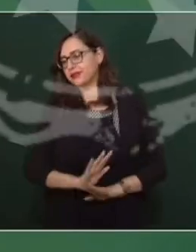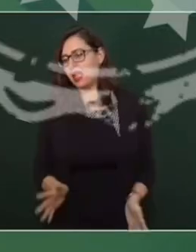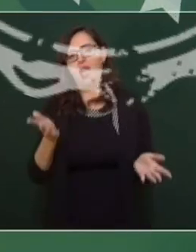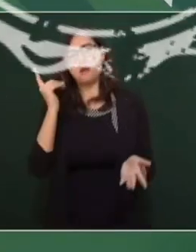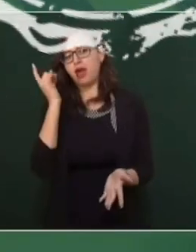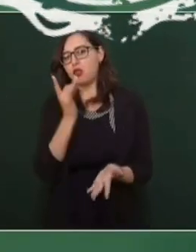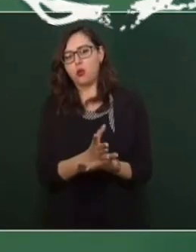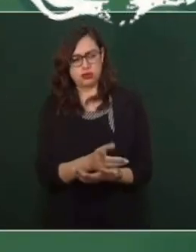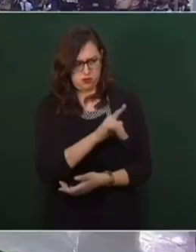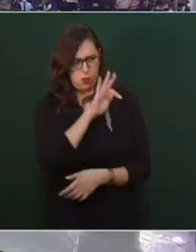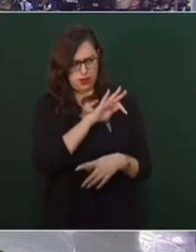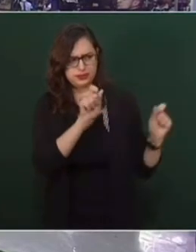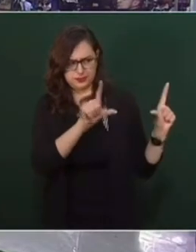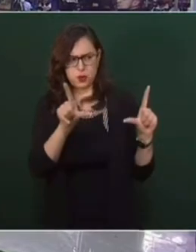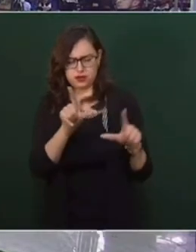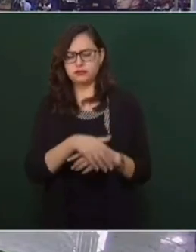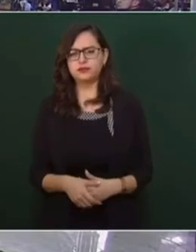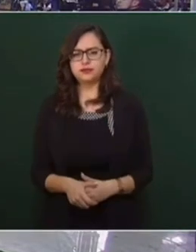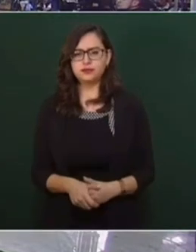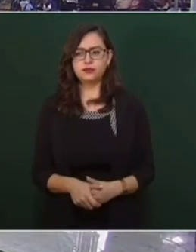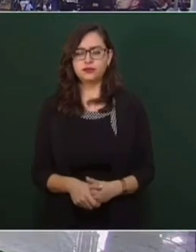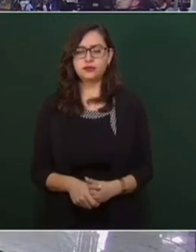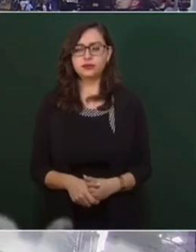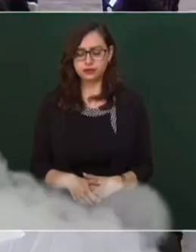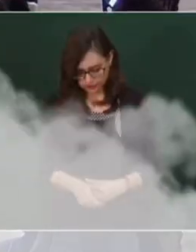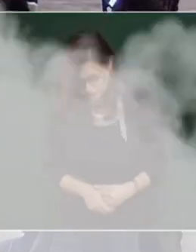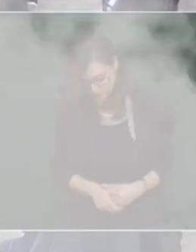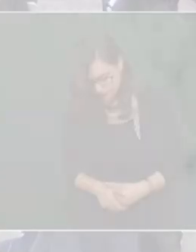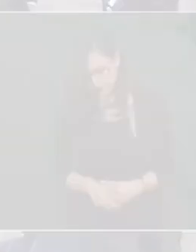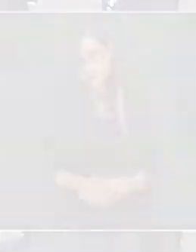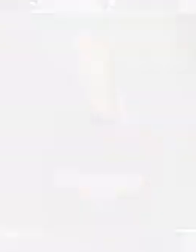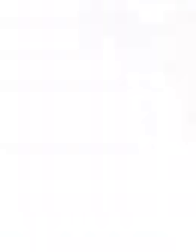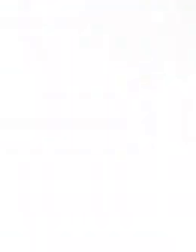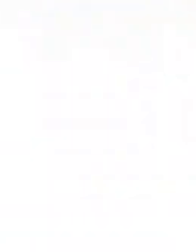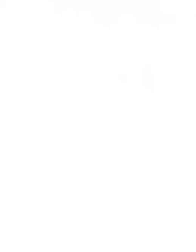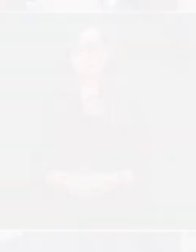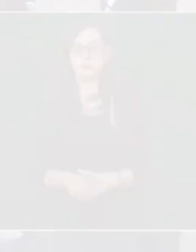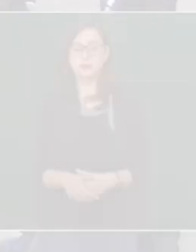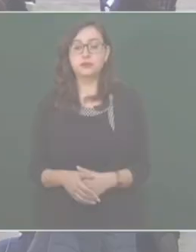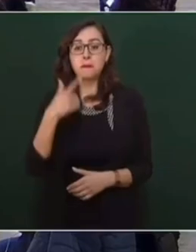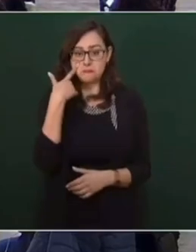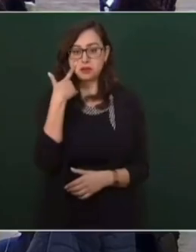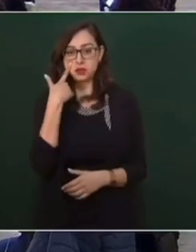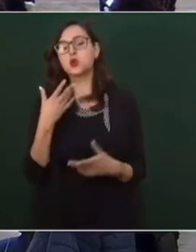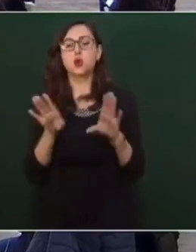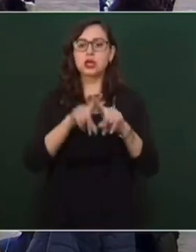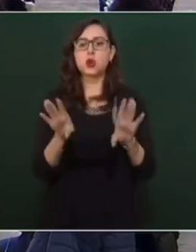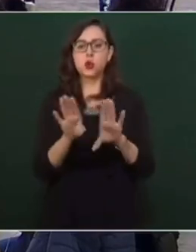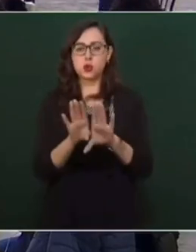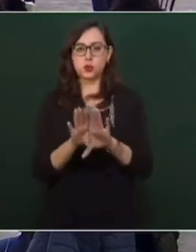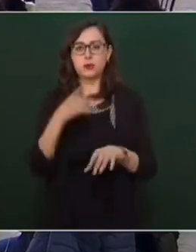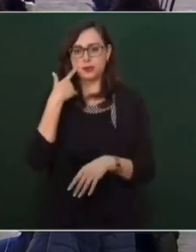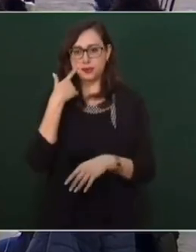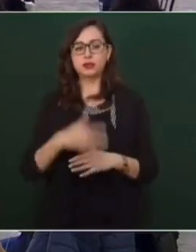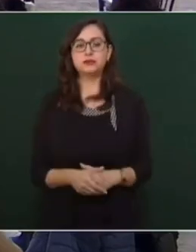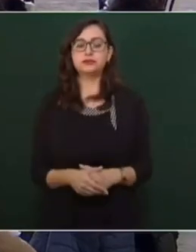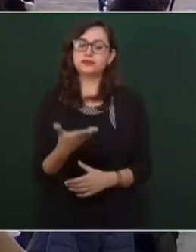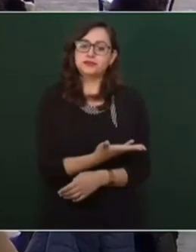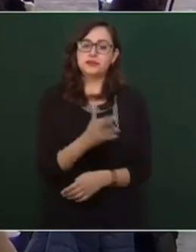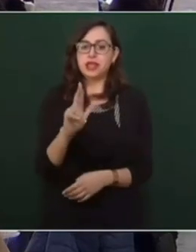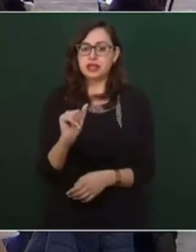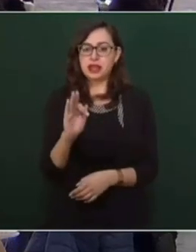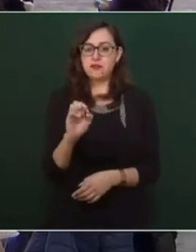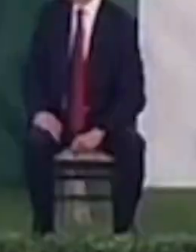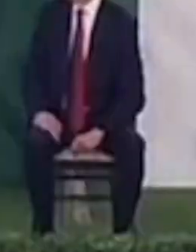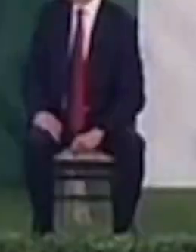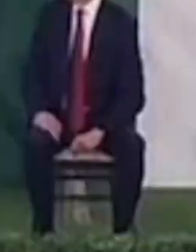¿No tienen los titulares? A ver, para que vean, este, ¿quién es quién en los medios? Este es Reforma, esto nos